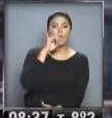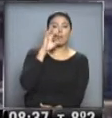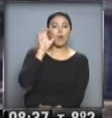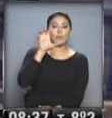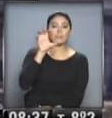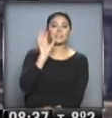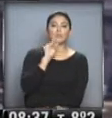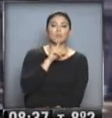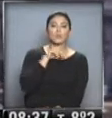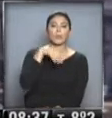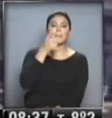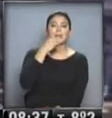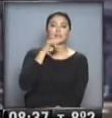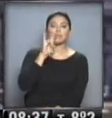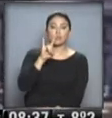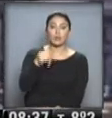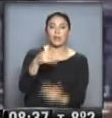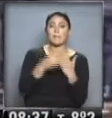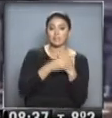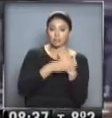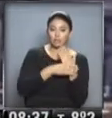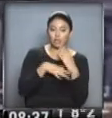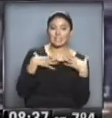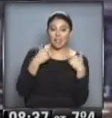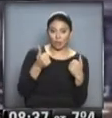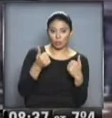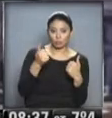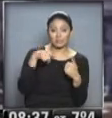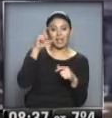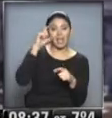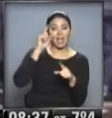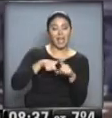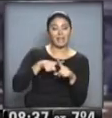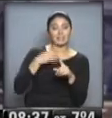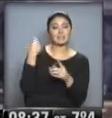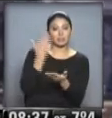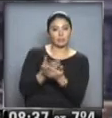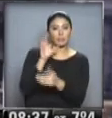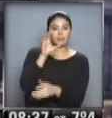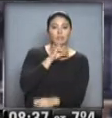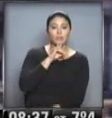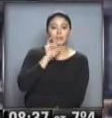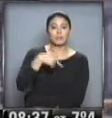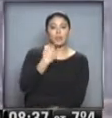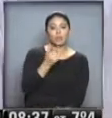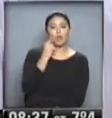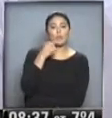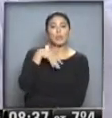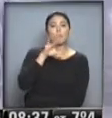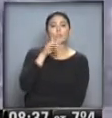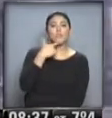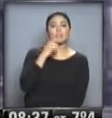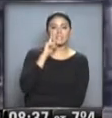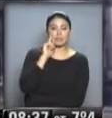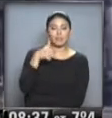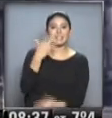provincia del Chubut. Juan Manzur, el ministro de Salud, es candidato en la provincia de Tucumán. Juan José Mussi, el